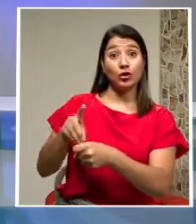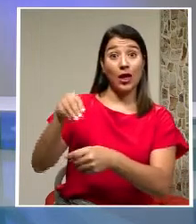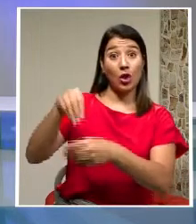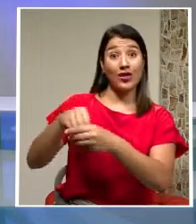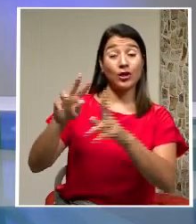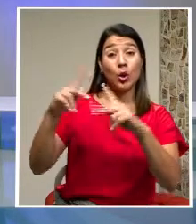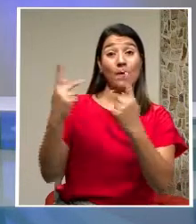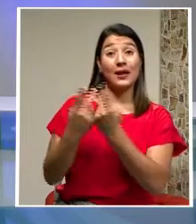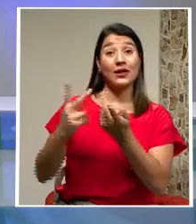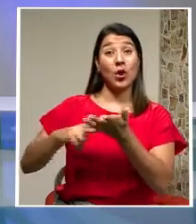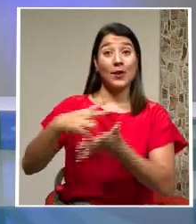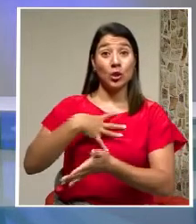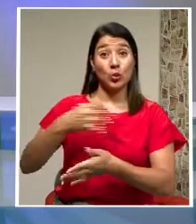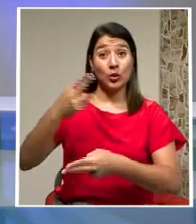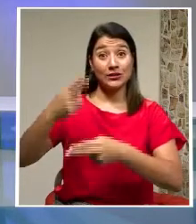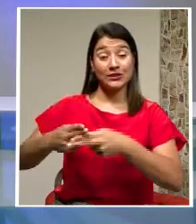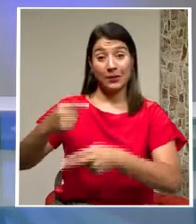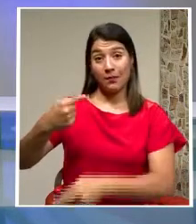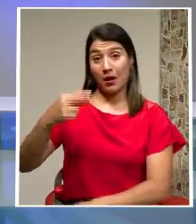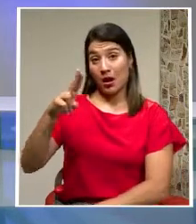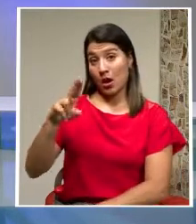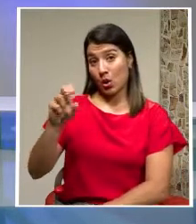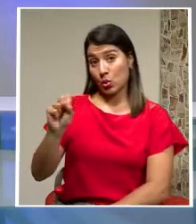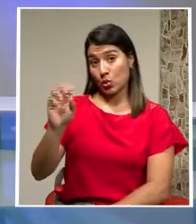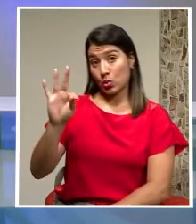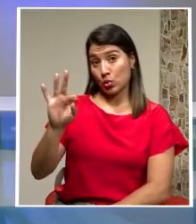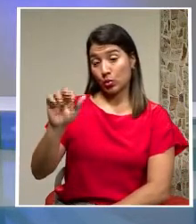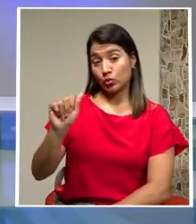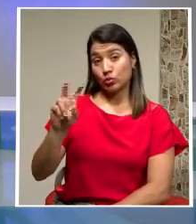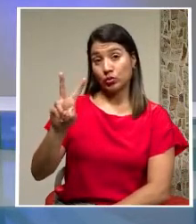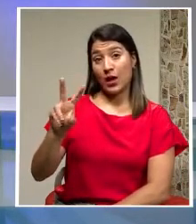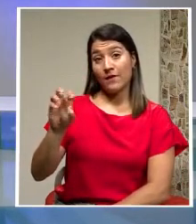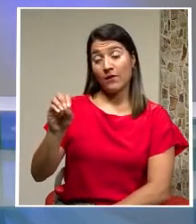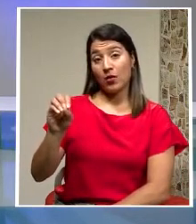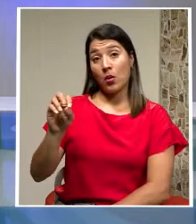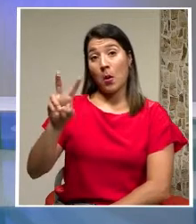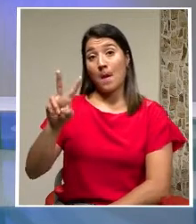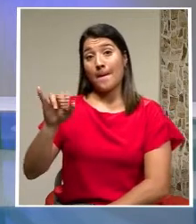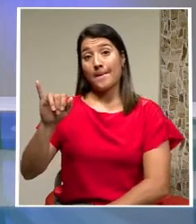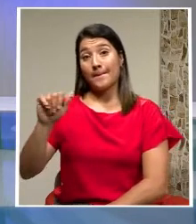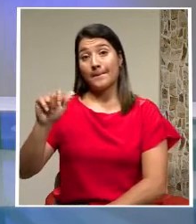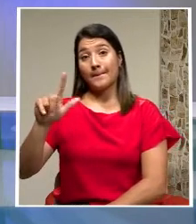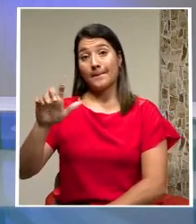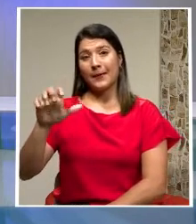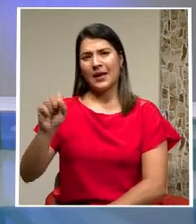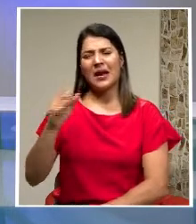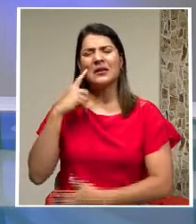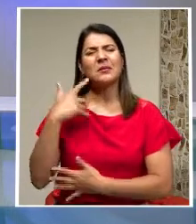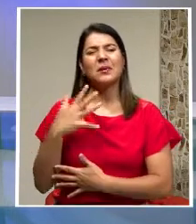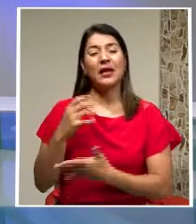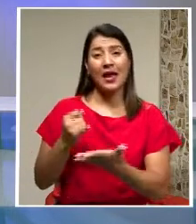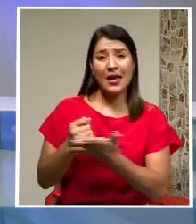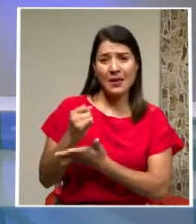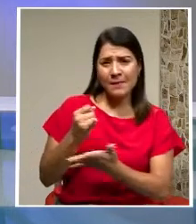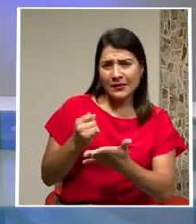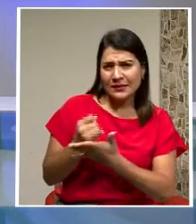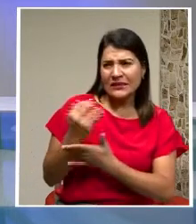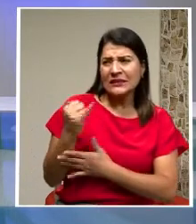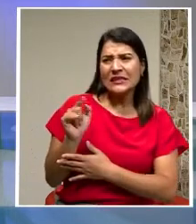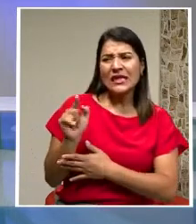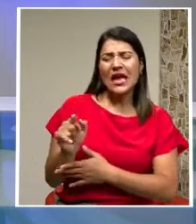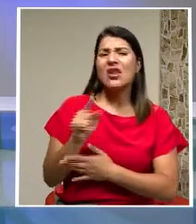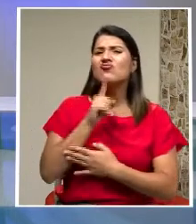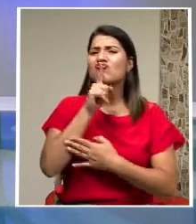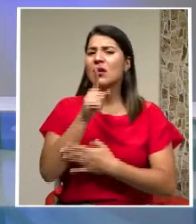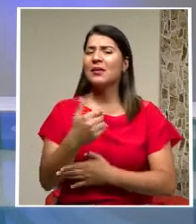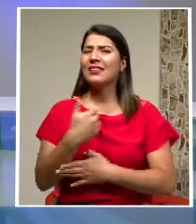Gustavo Viales. Para que se investigue cuál es la relación que el legislador tiene con